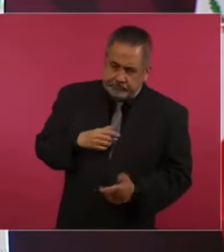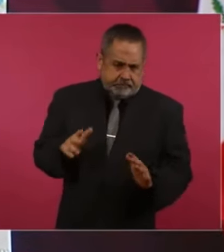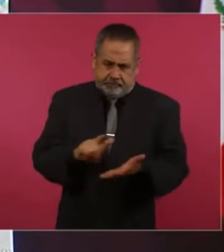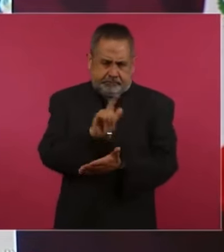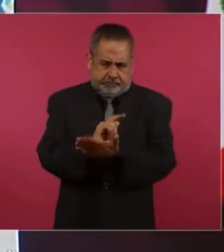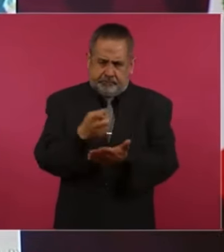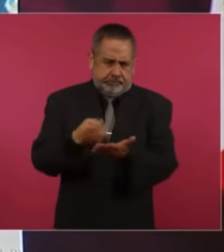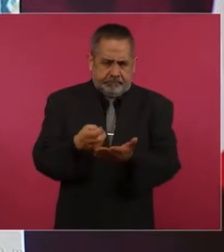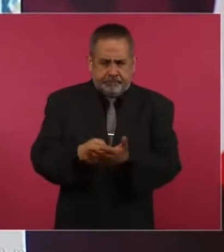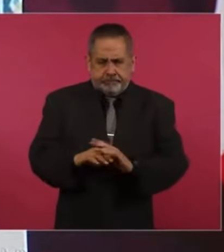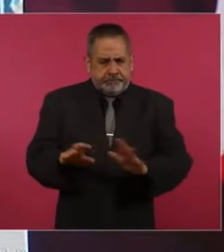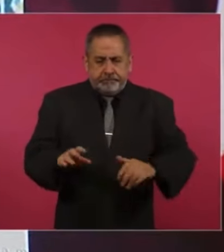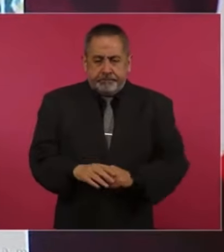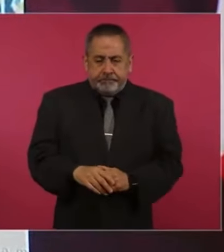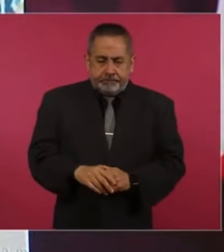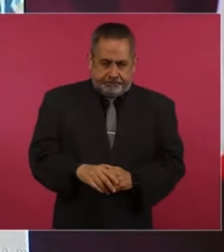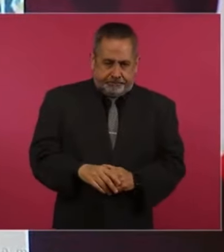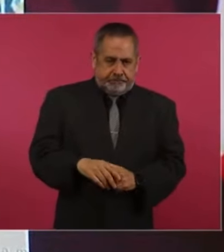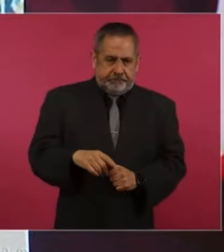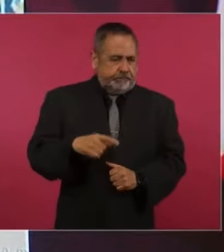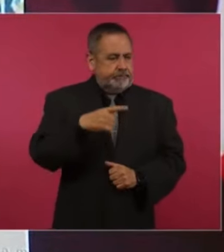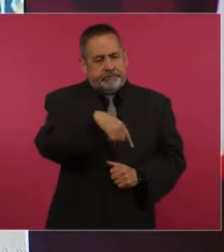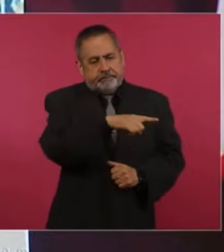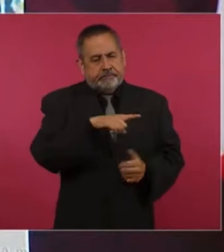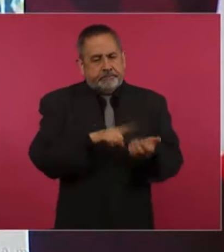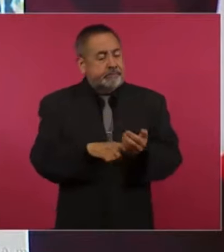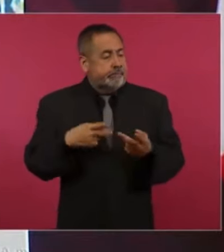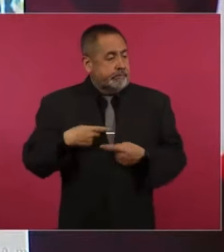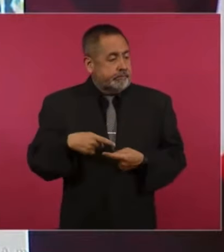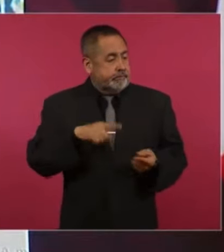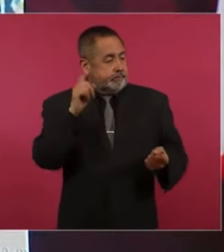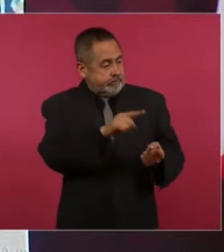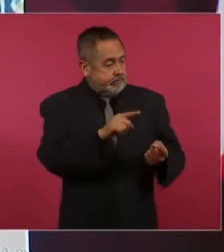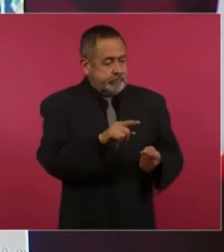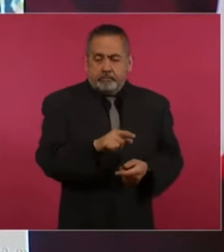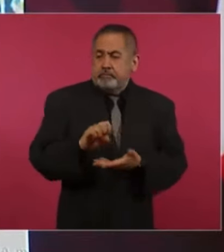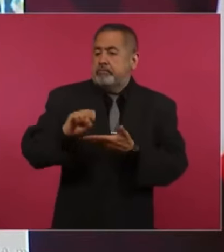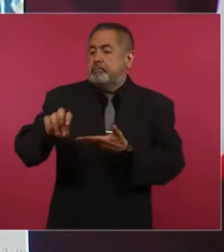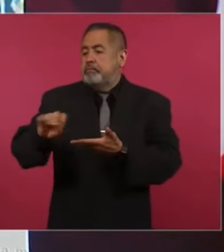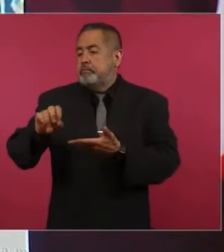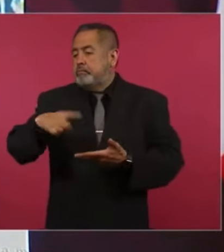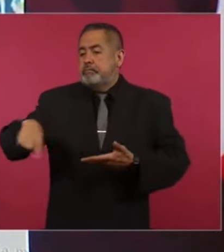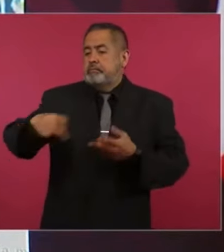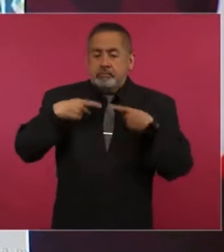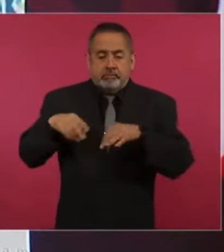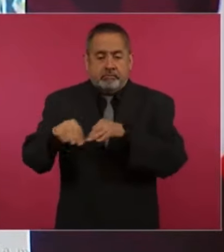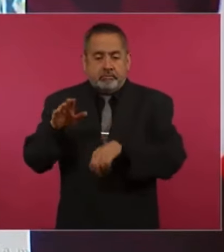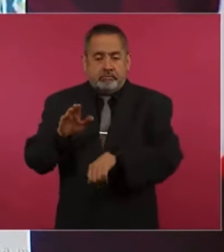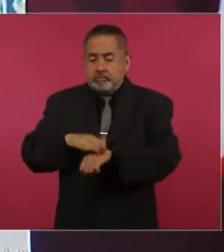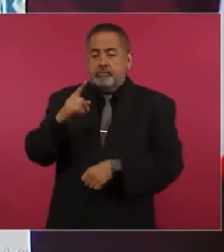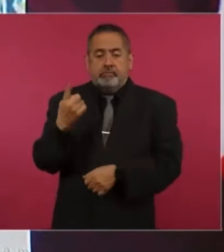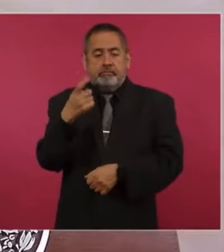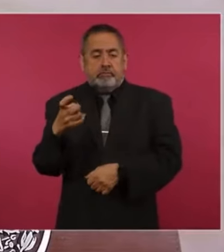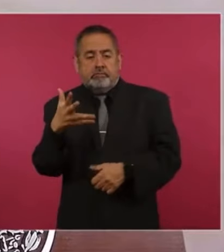¿Y cuánto han recibido adicional los trabajadores por esa medida? 150 mil millones de pesos,